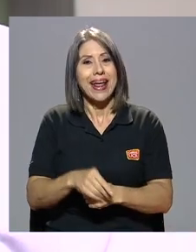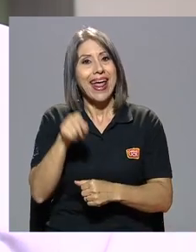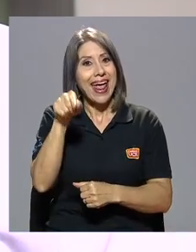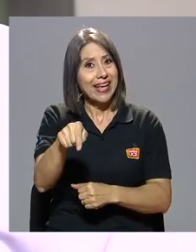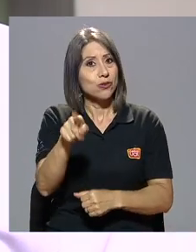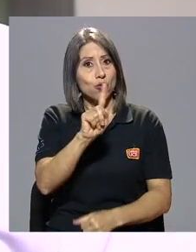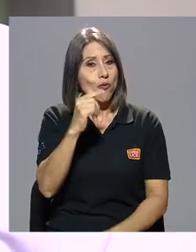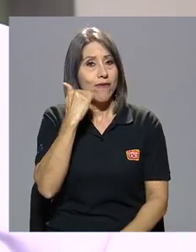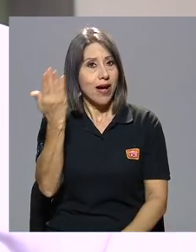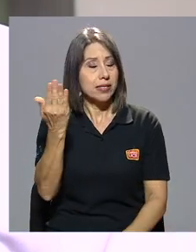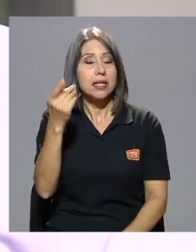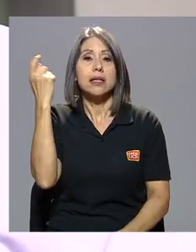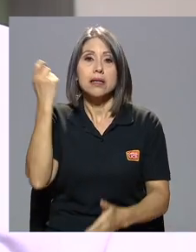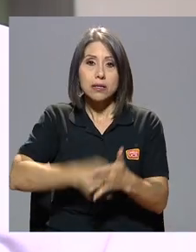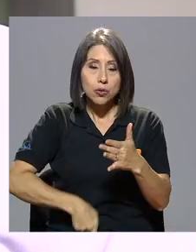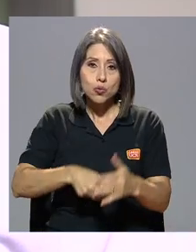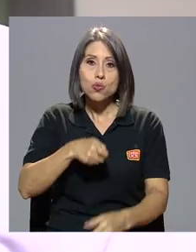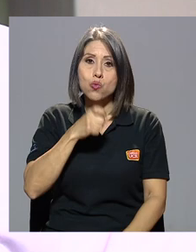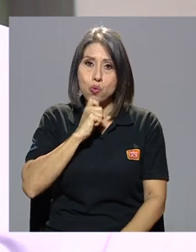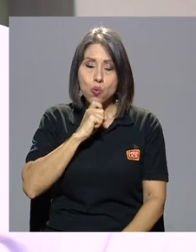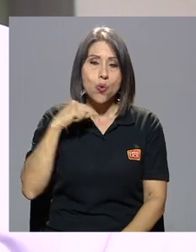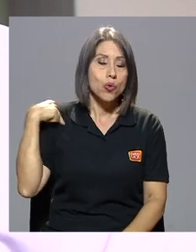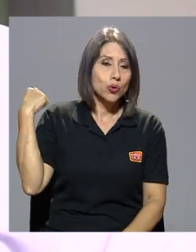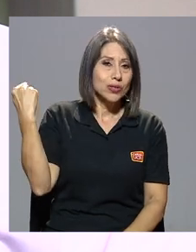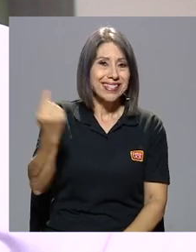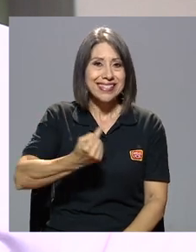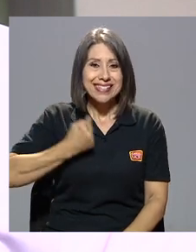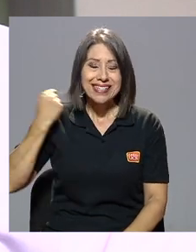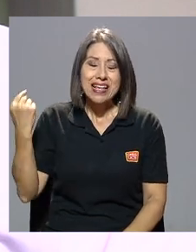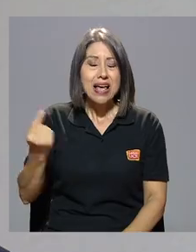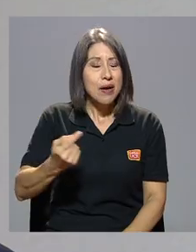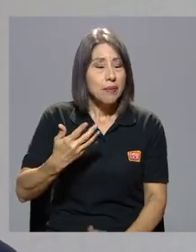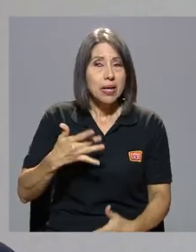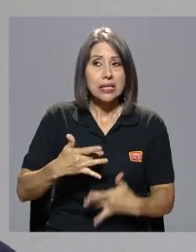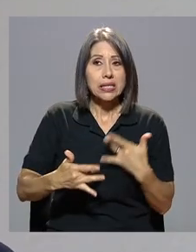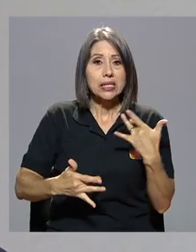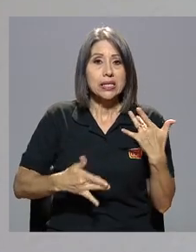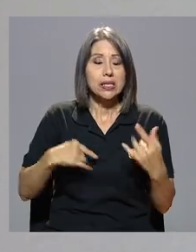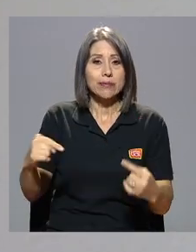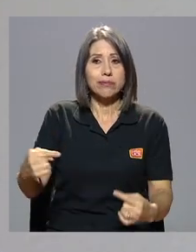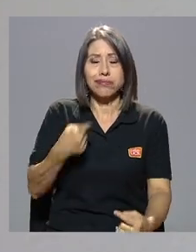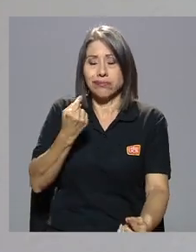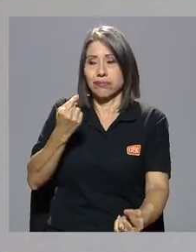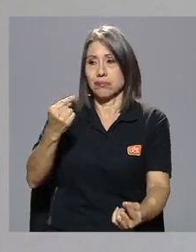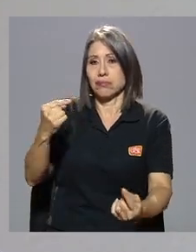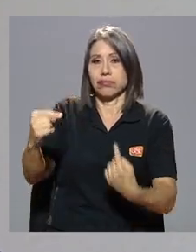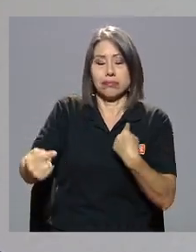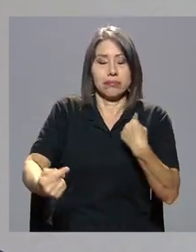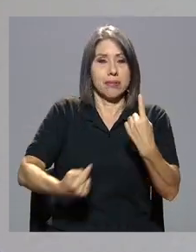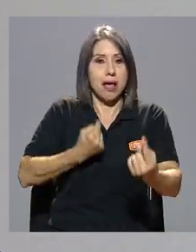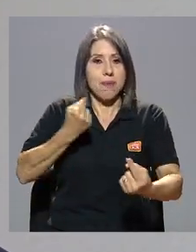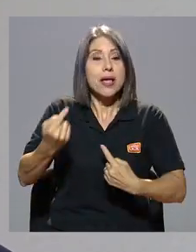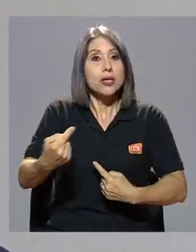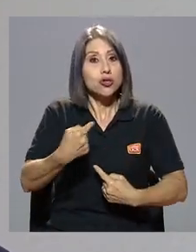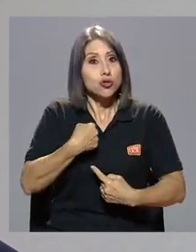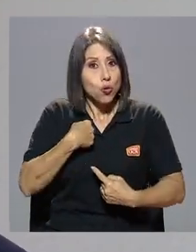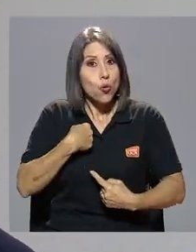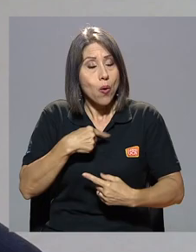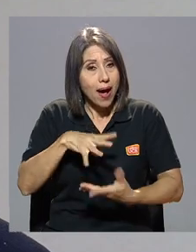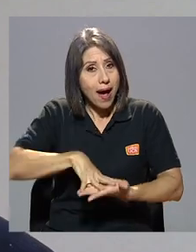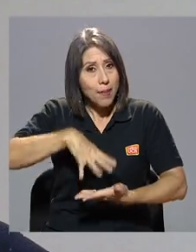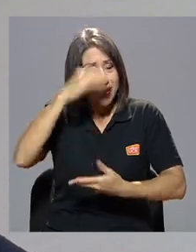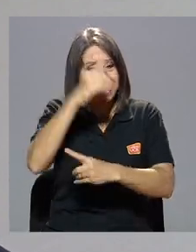Eso no fue fácil, fue duro. Y fui siempre muy agredido. Yo vivía y